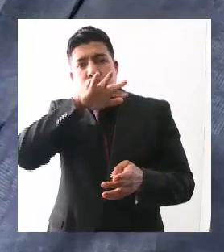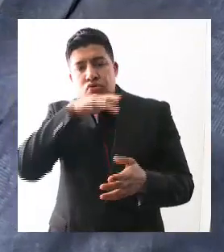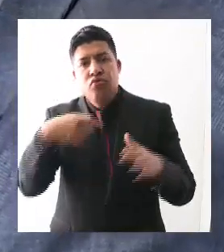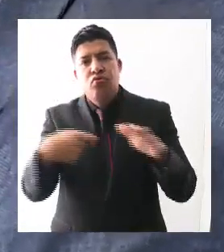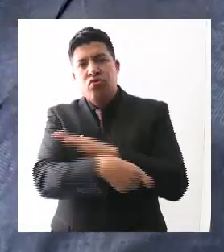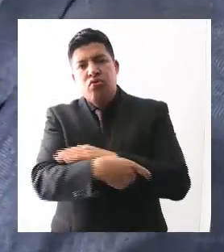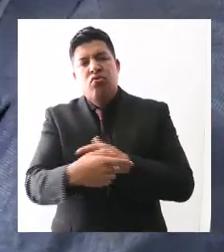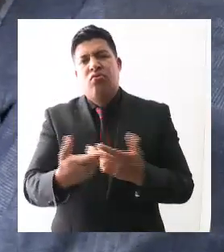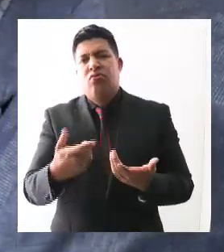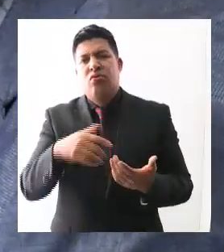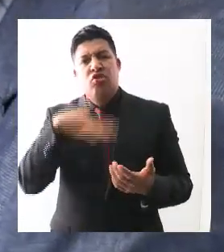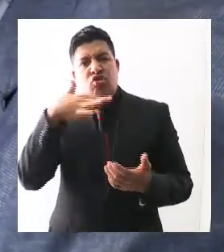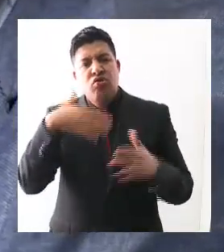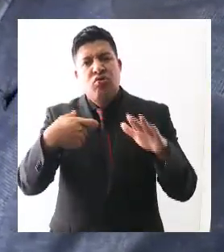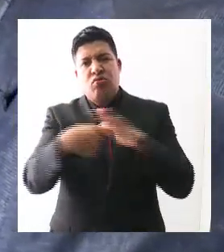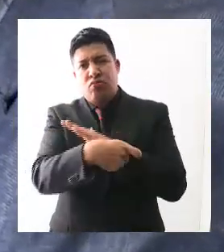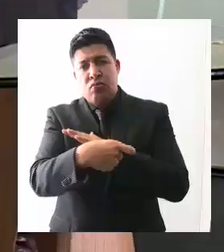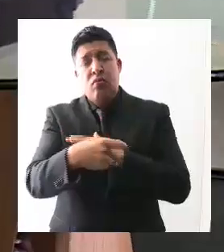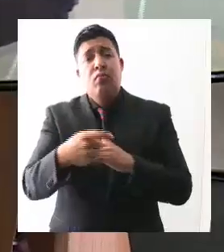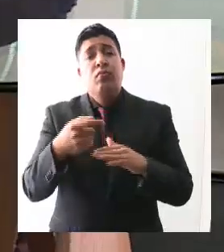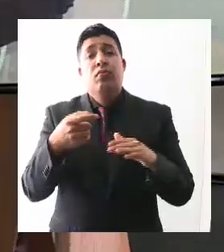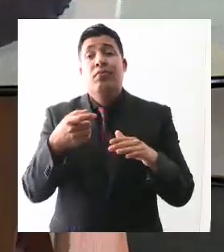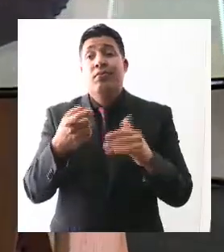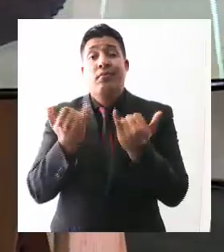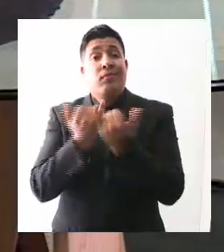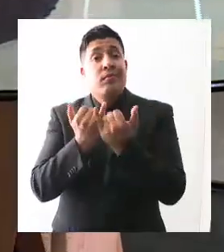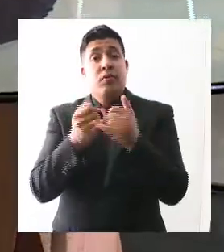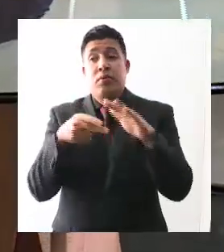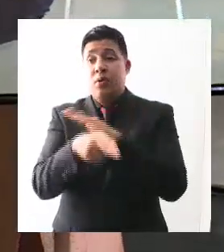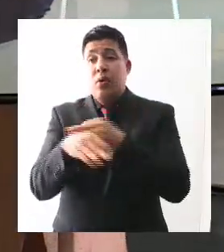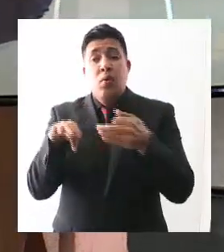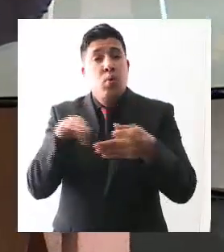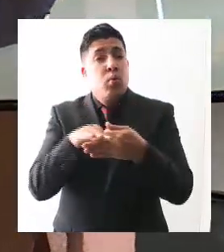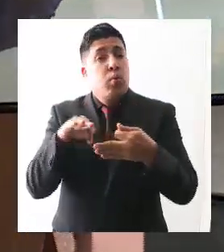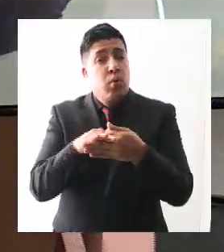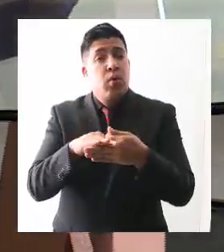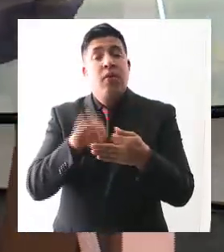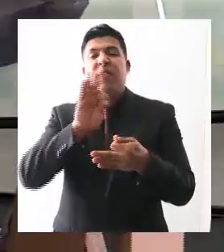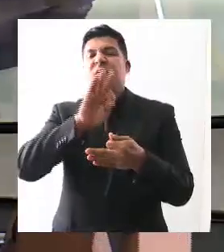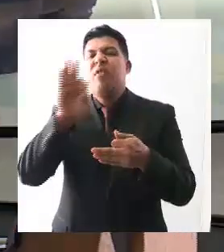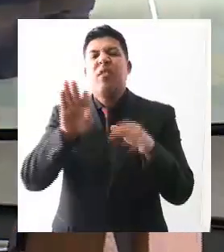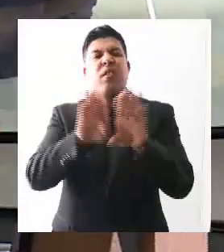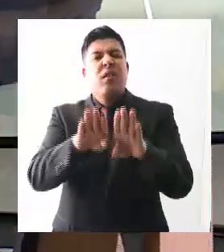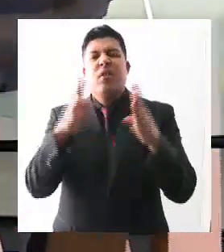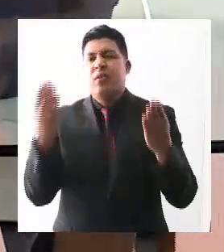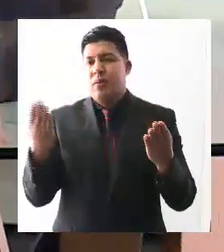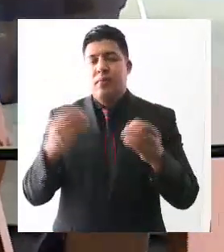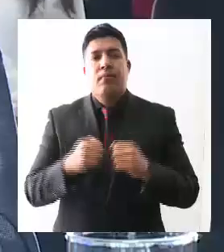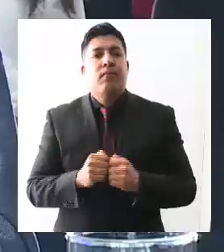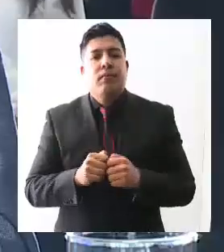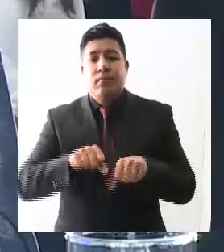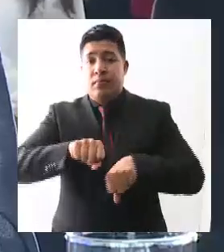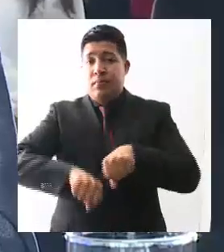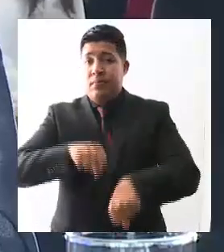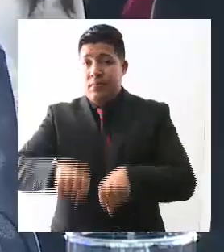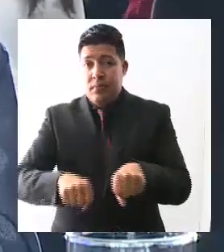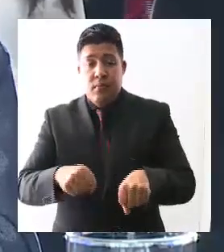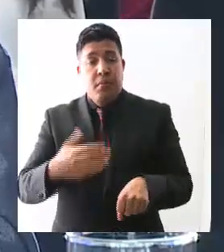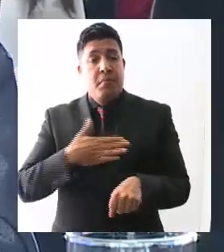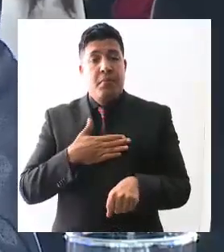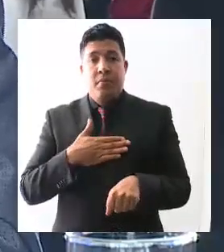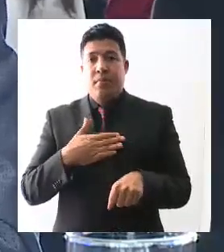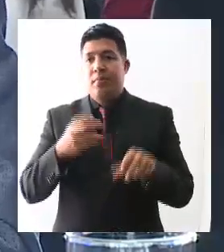preguntas, el tren ligero, la pregunta recurrente, la fecha de apertura, bicicletas, mi bici,